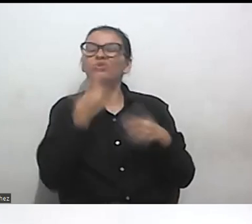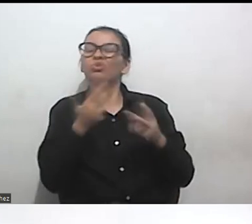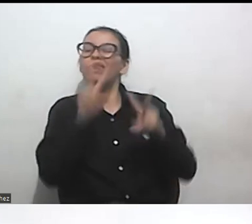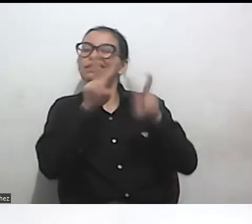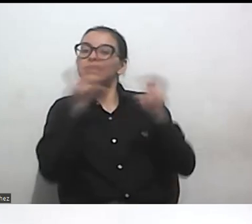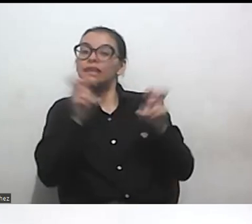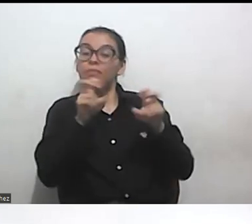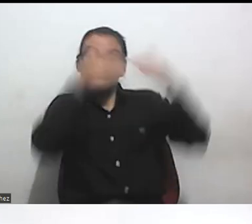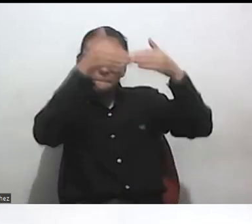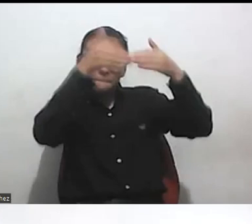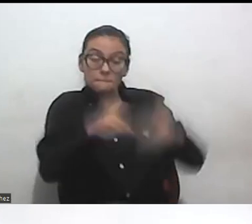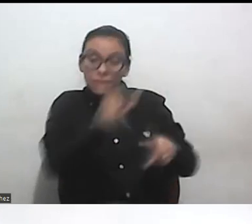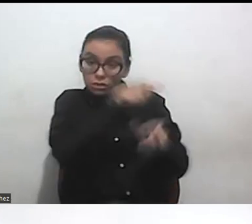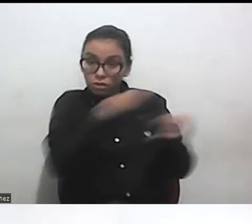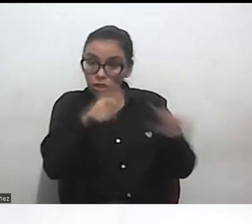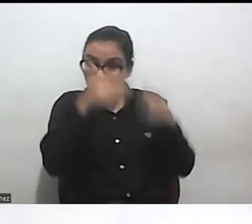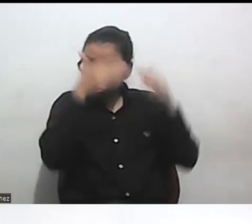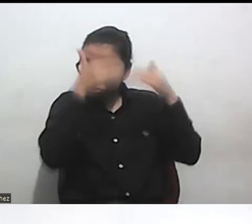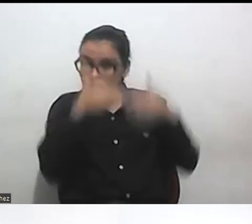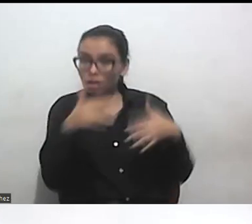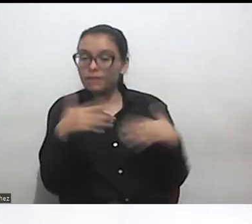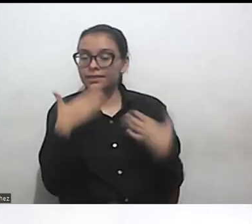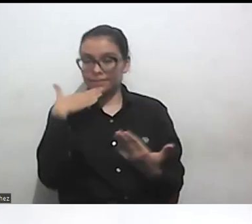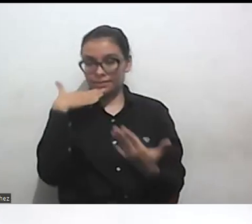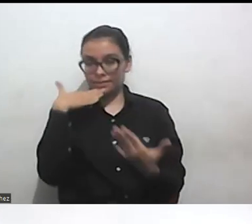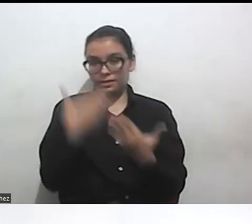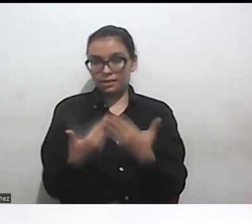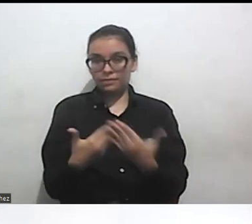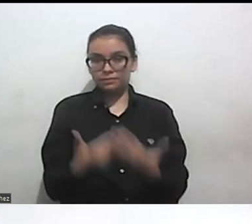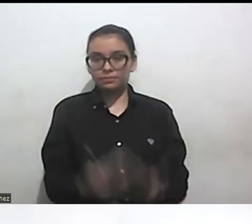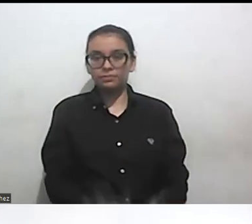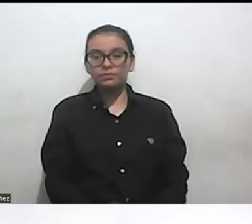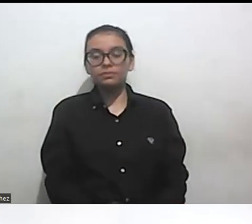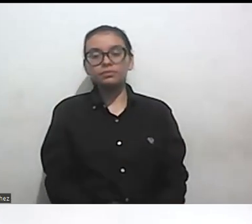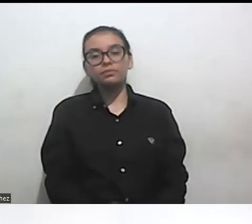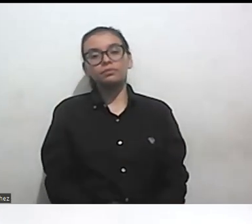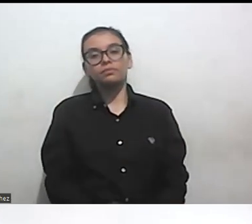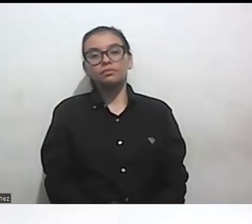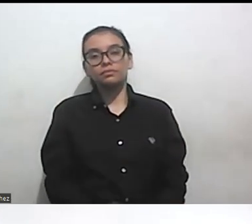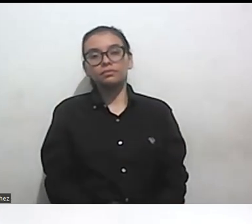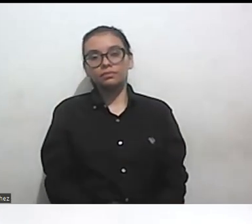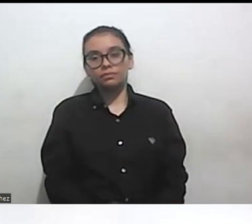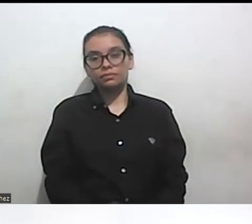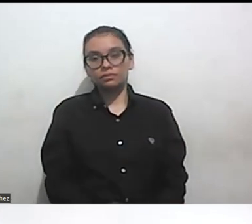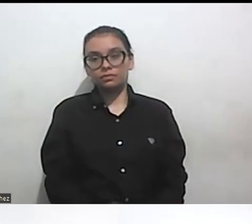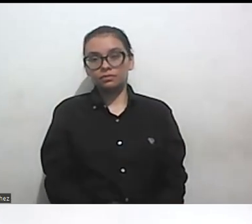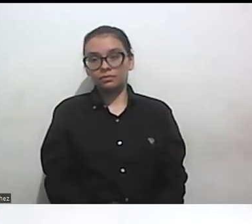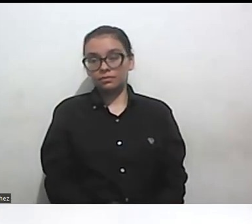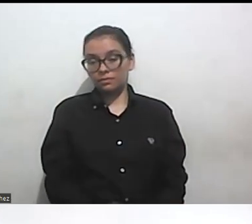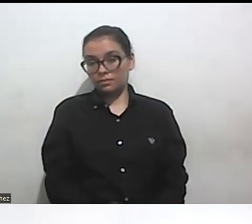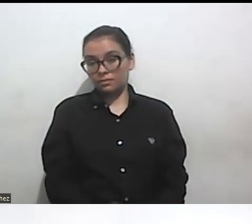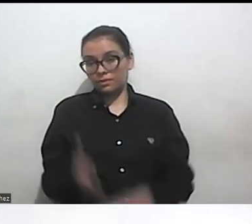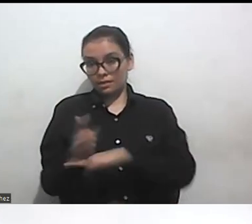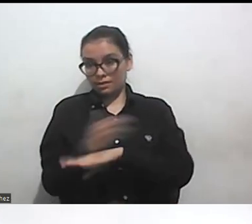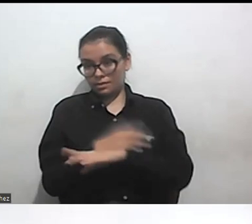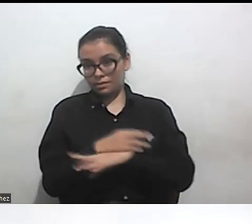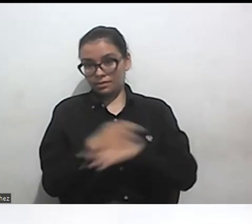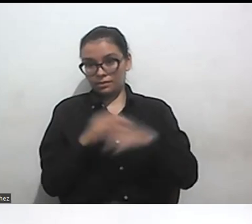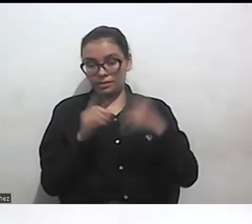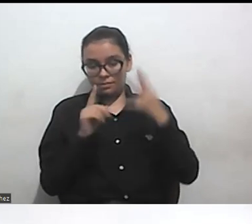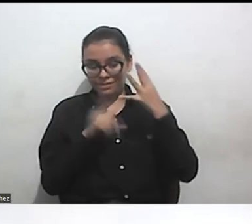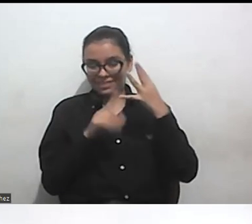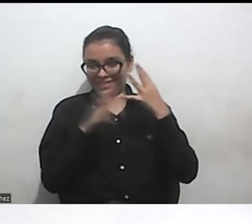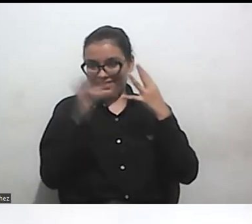gracias muchas gracias Deider antes de darle la palabra a Teresa